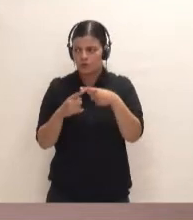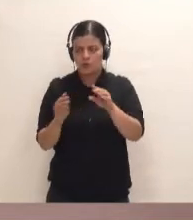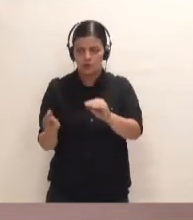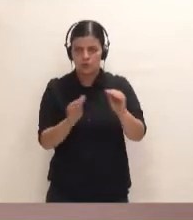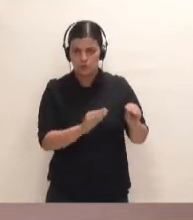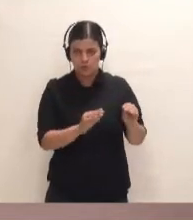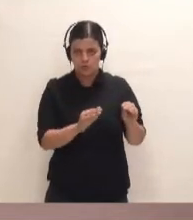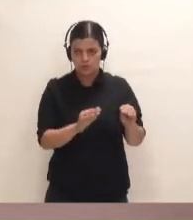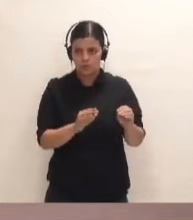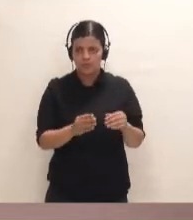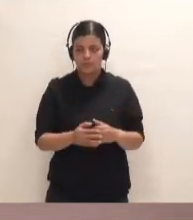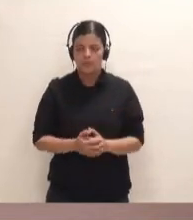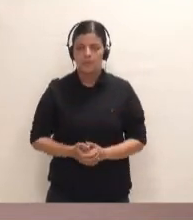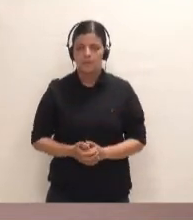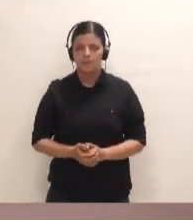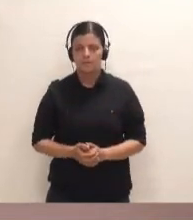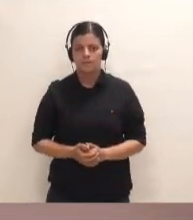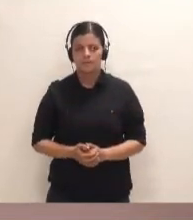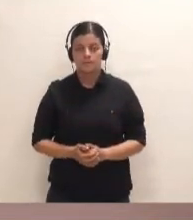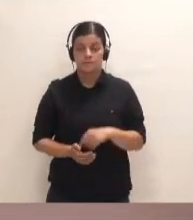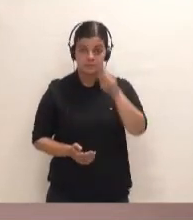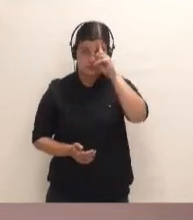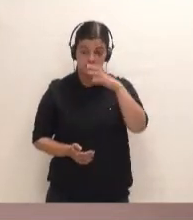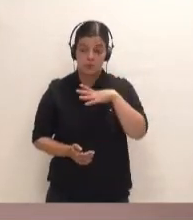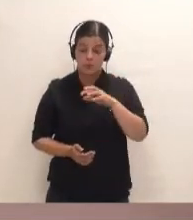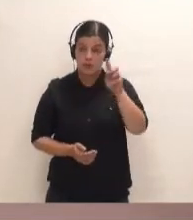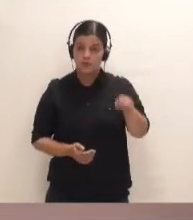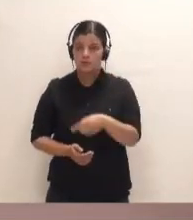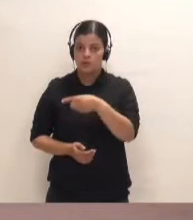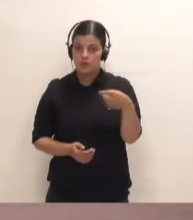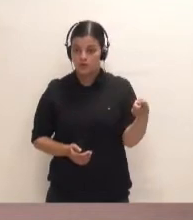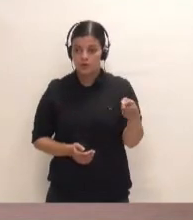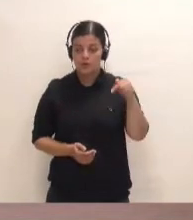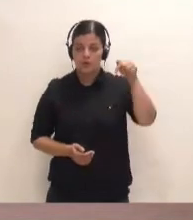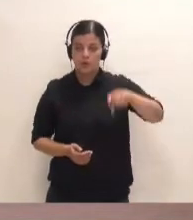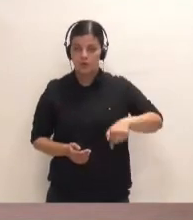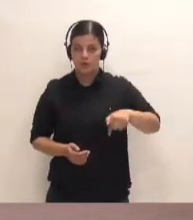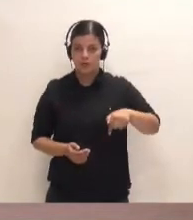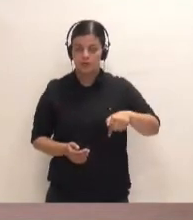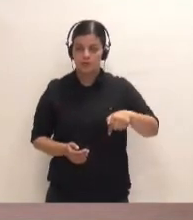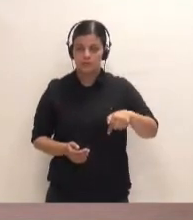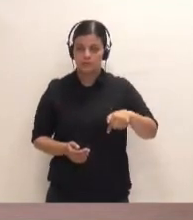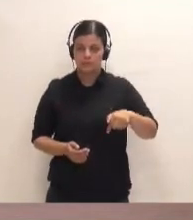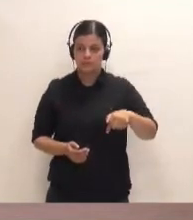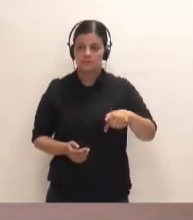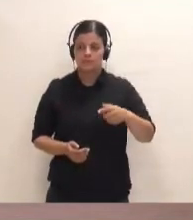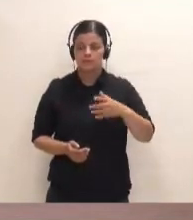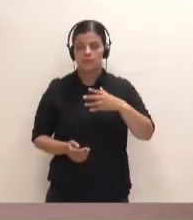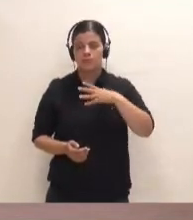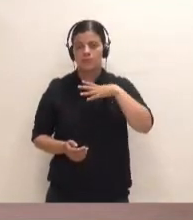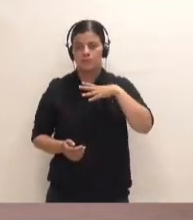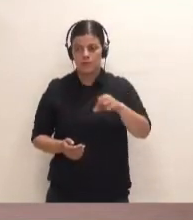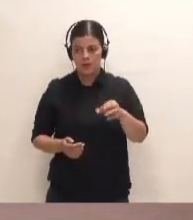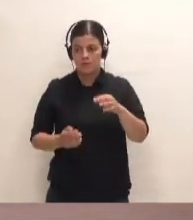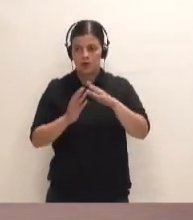¿no? No sé si es posible que en el día de hoy podamos tener un acuerdo